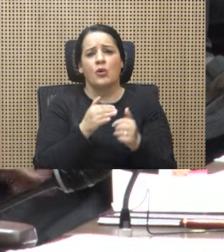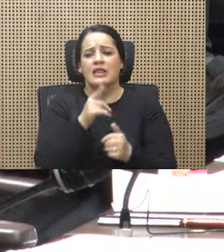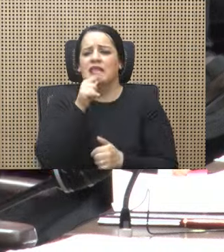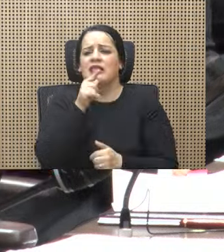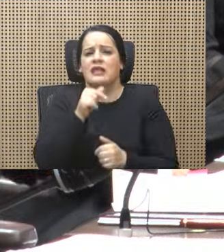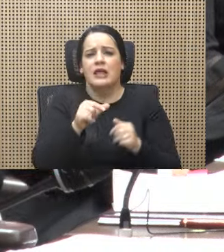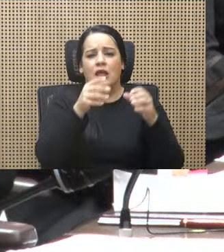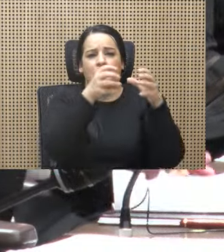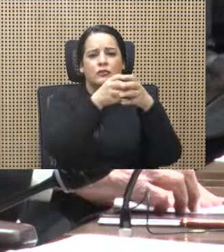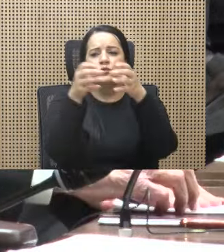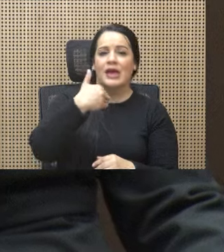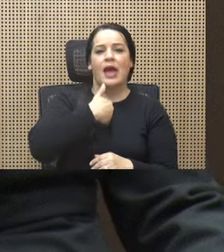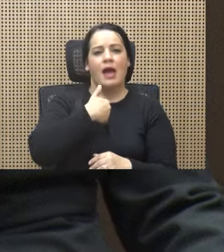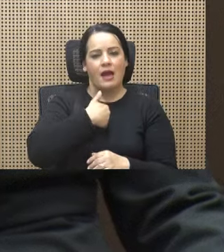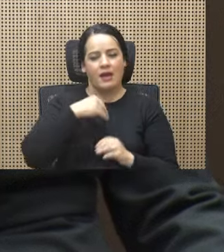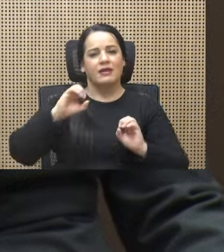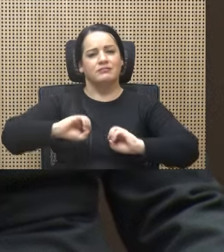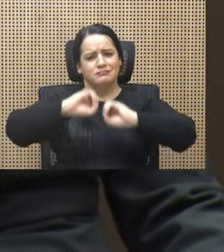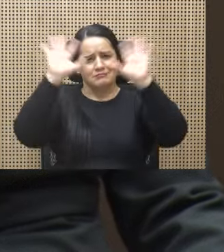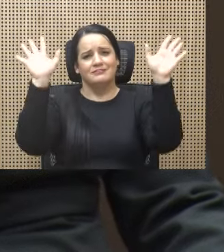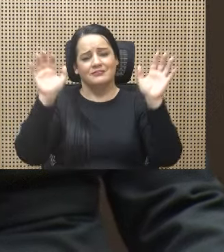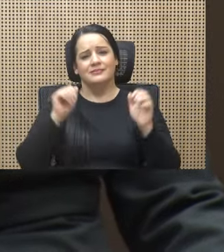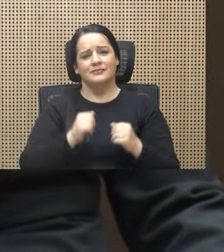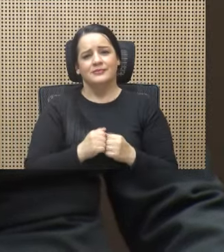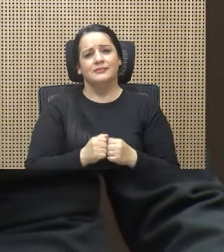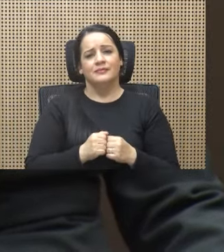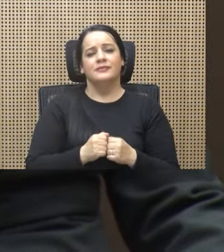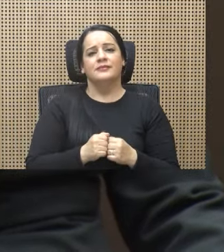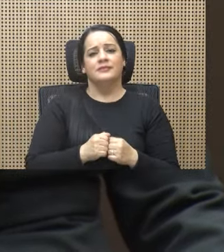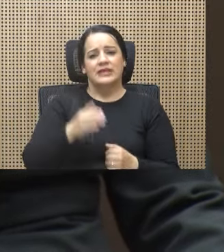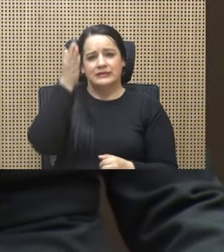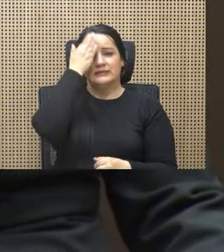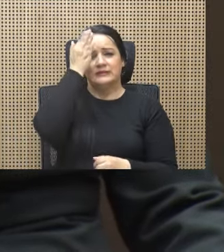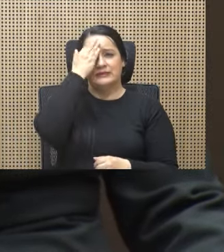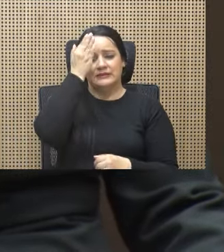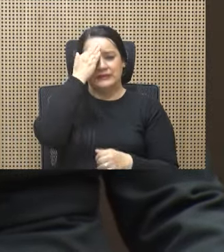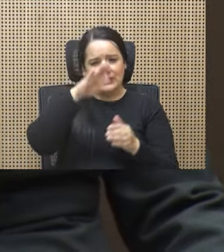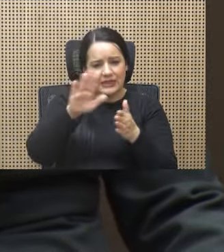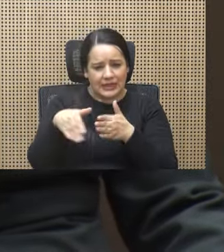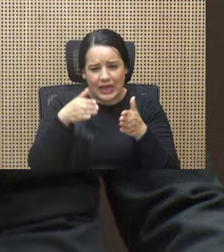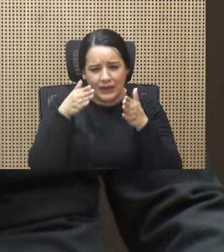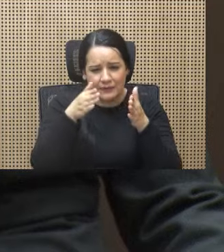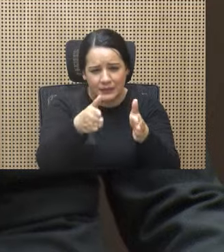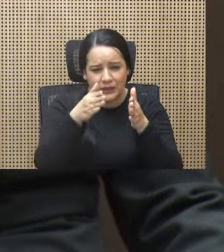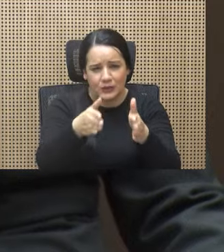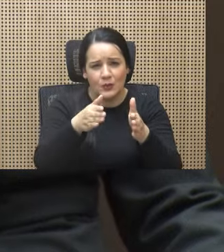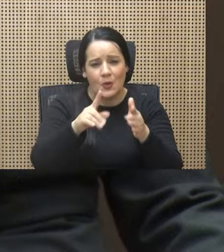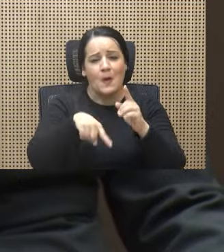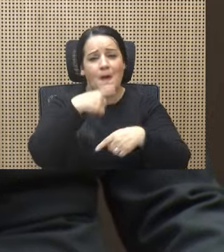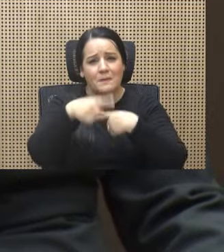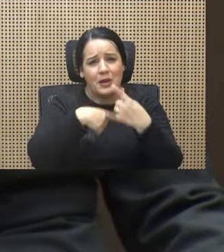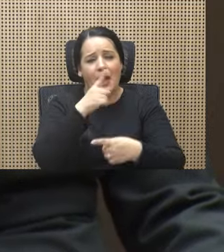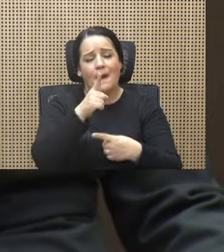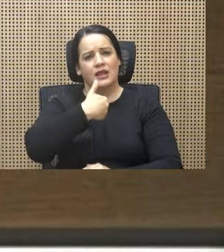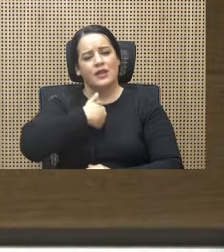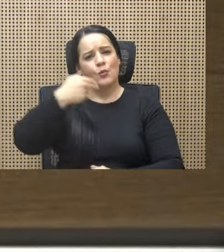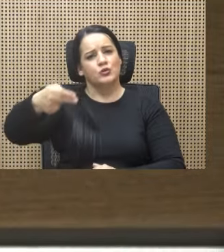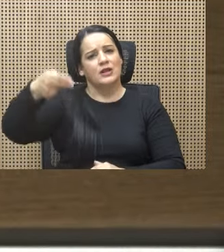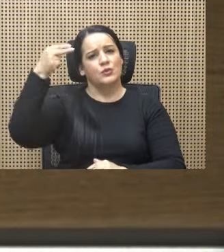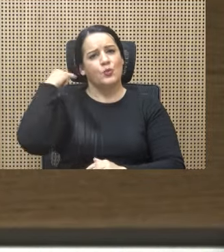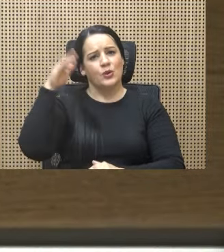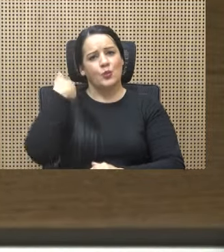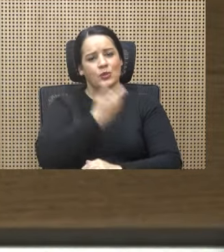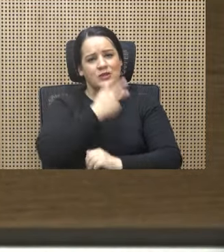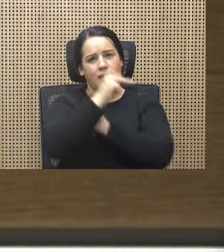en materia de infraestructura se concluirá el anillo de circunvalación, los proyectos Taras de la Lima en Cartago, se